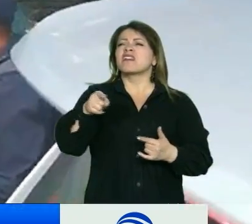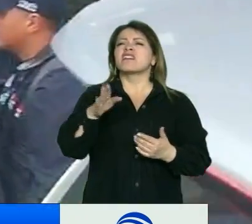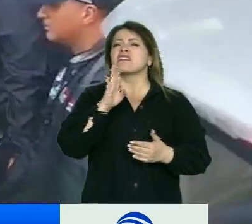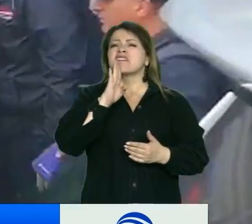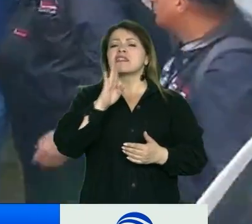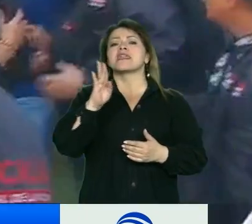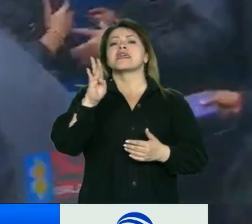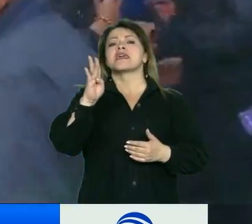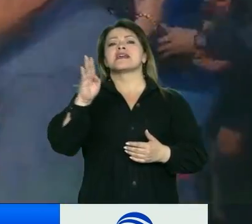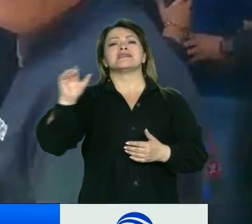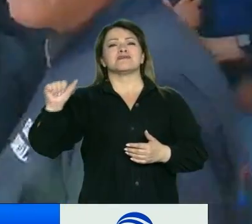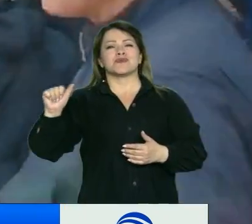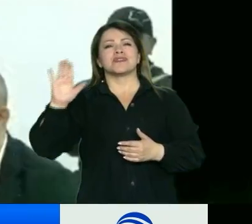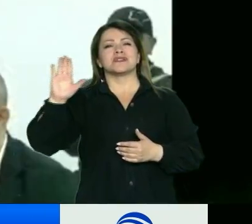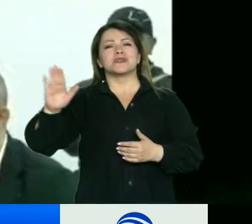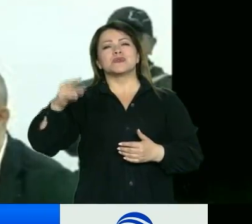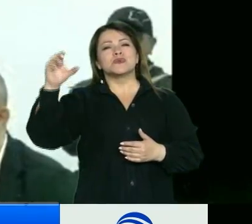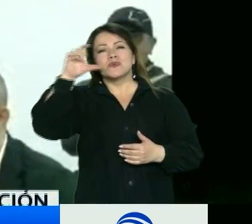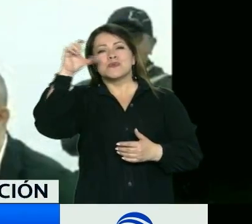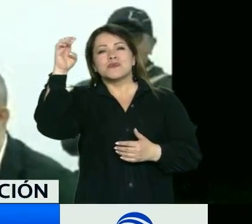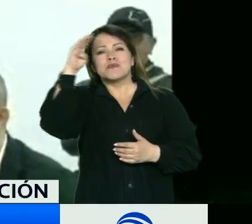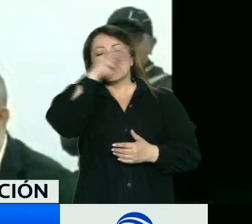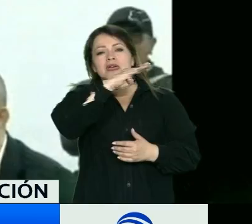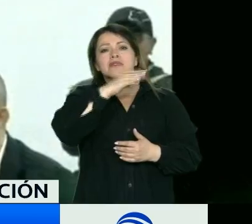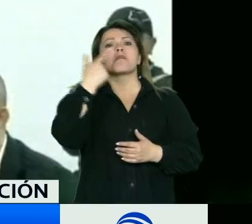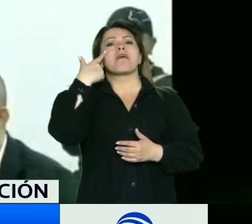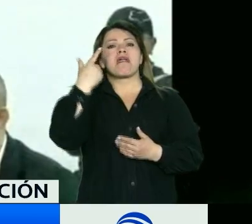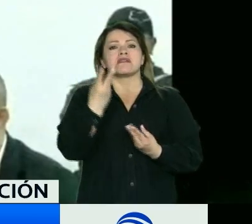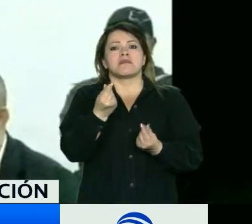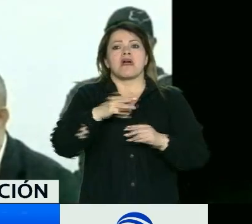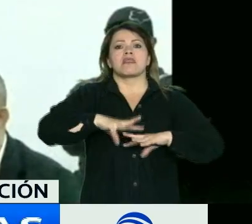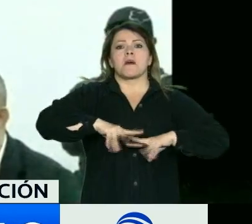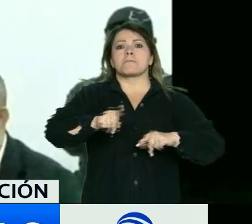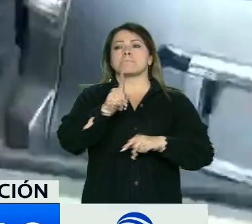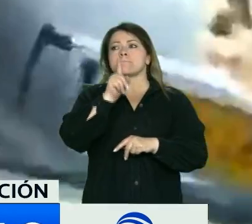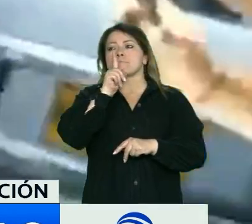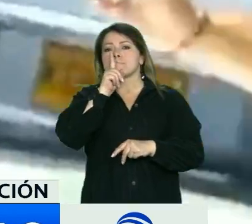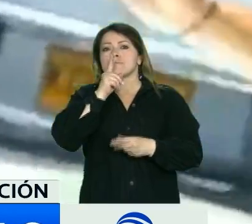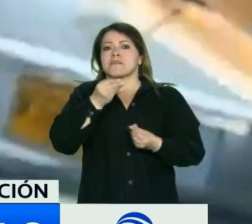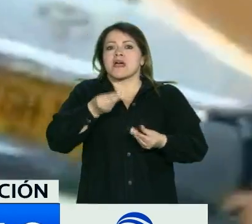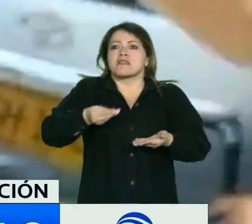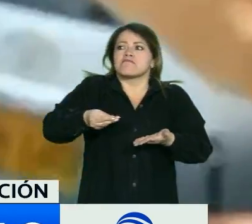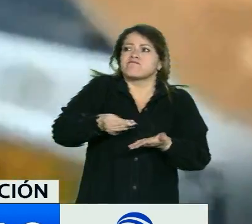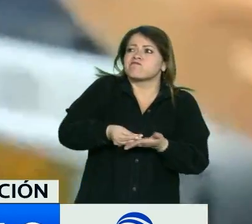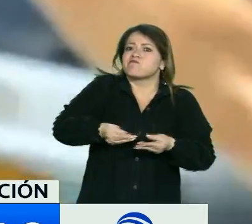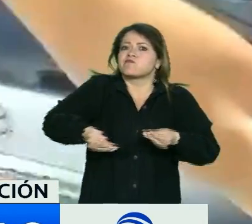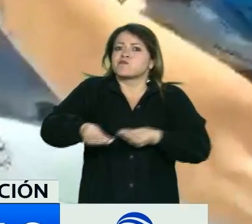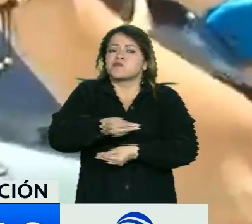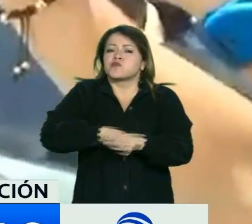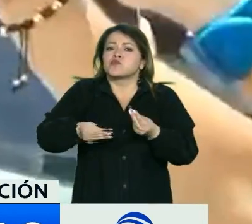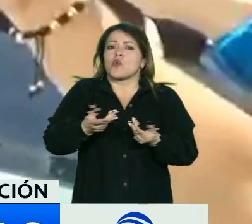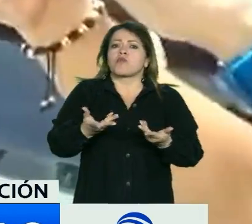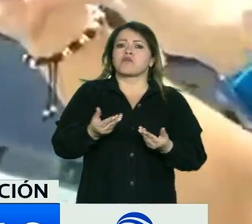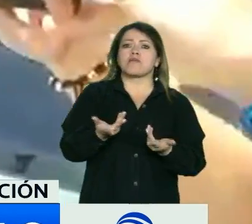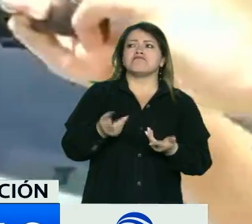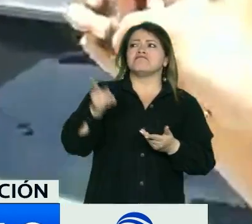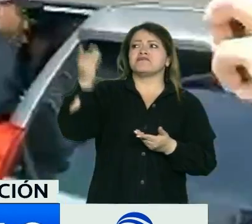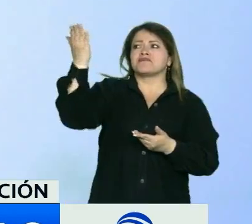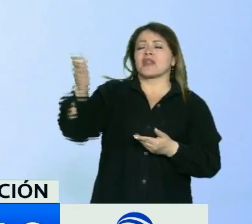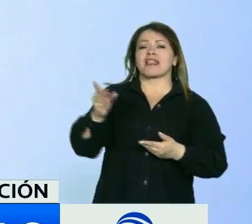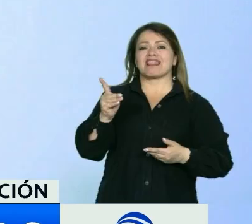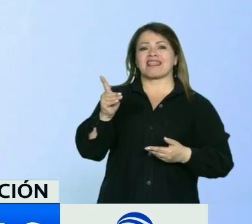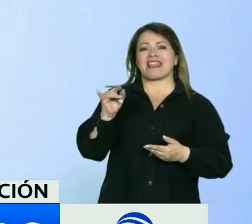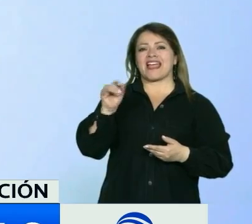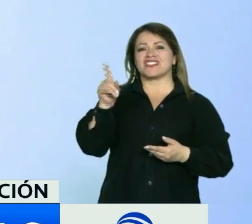Con el propósito de esclarecer la posible colaboración de policías en el delito de la violación de datos personales por el que fue imputada Daisuris